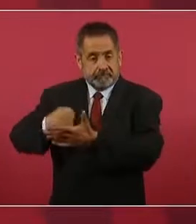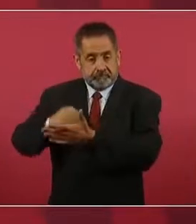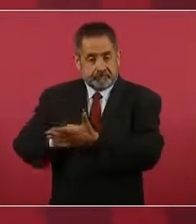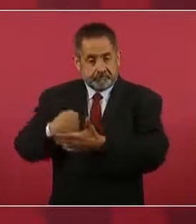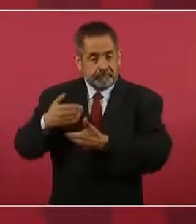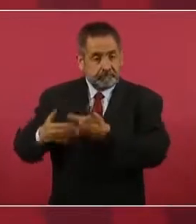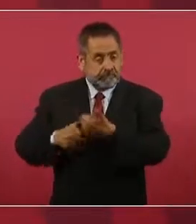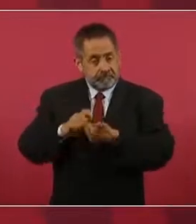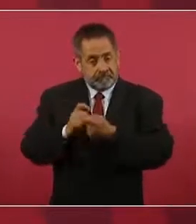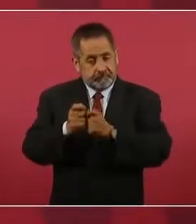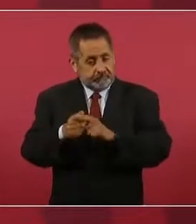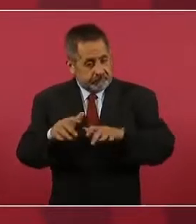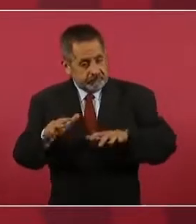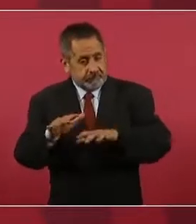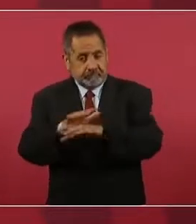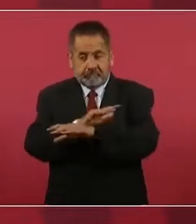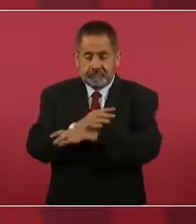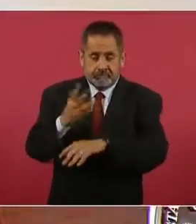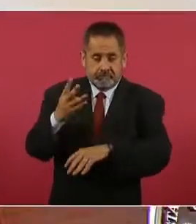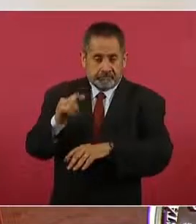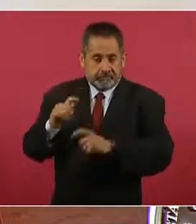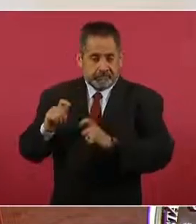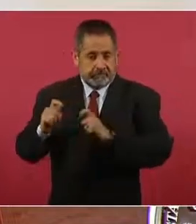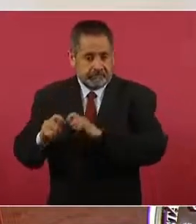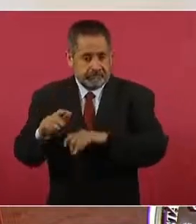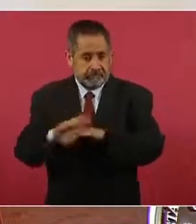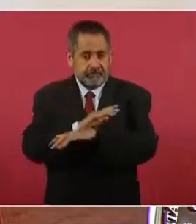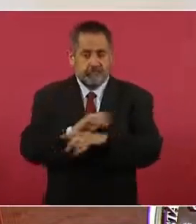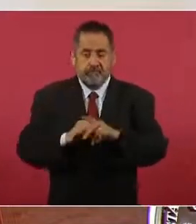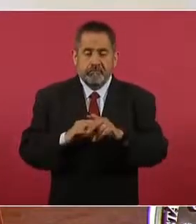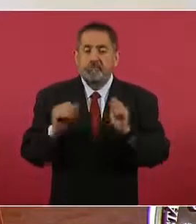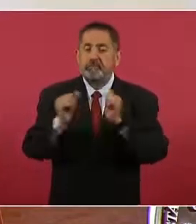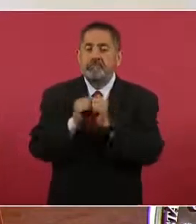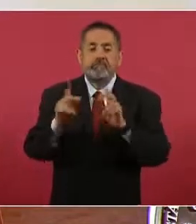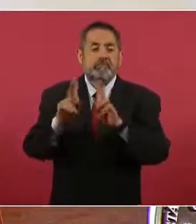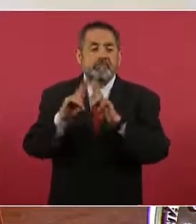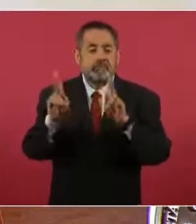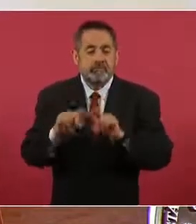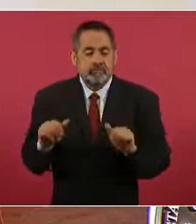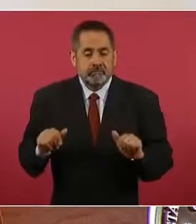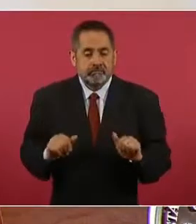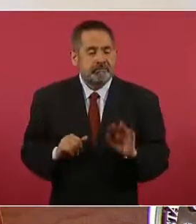transformación iba a ser pacífica,